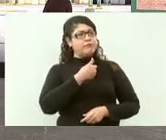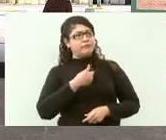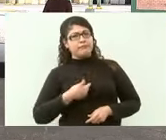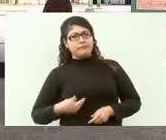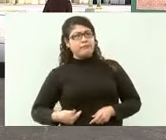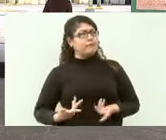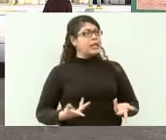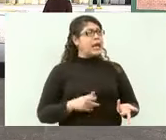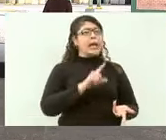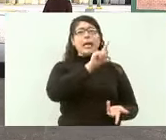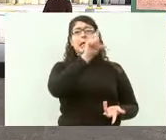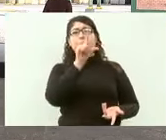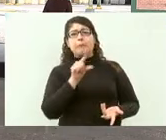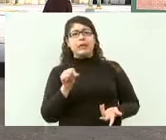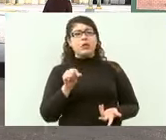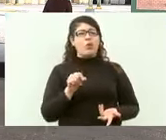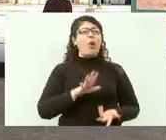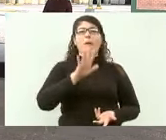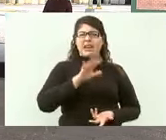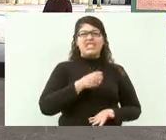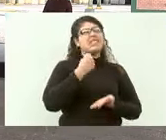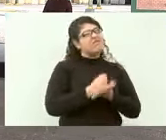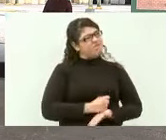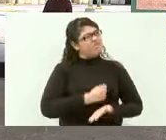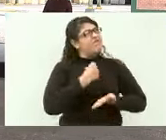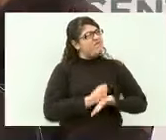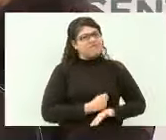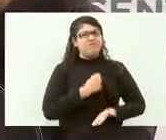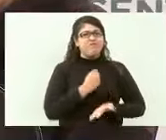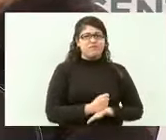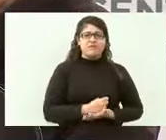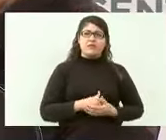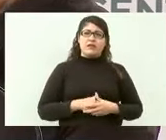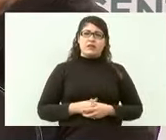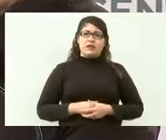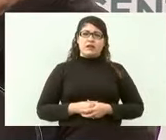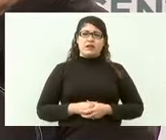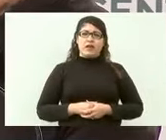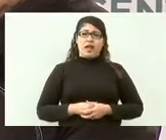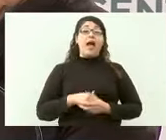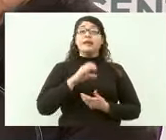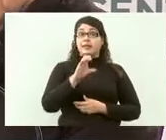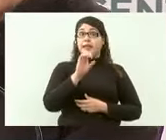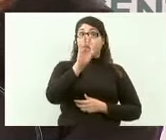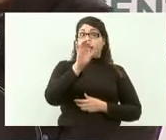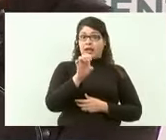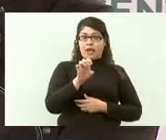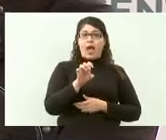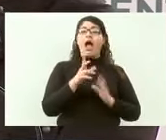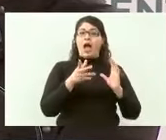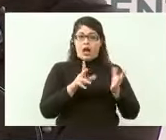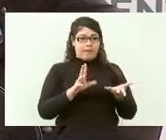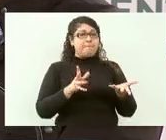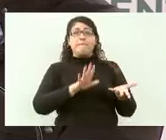empeñado en proteger a la Comisión Federal de Electricidad